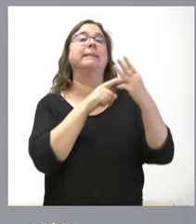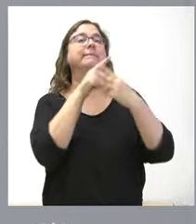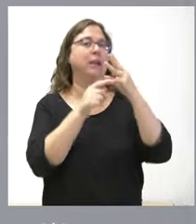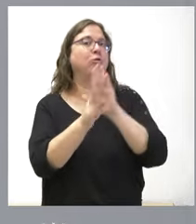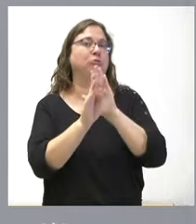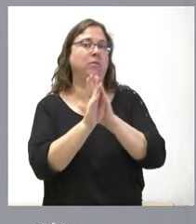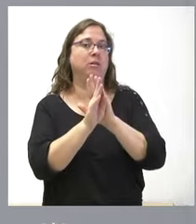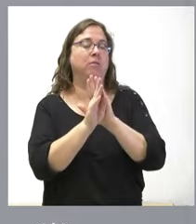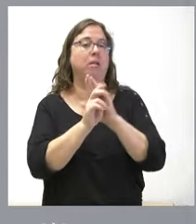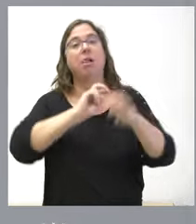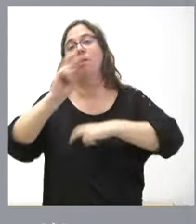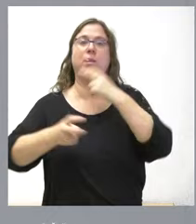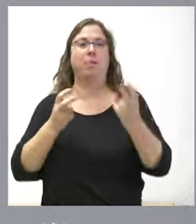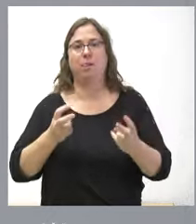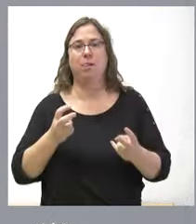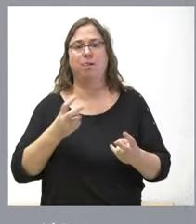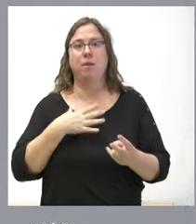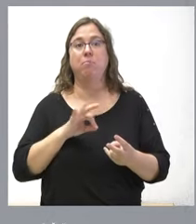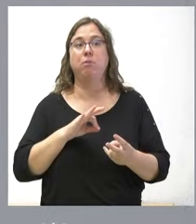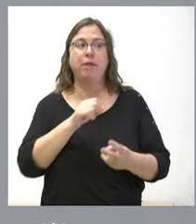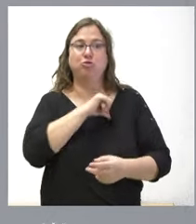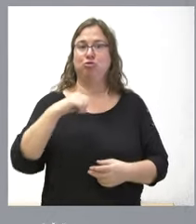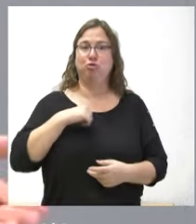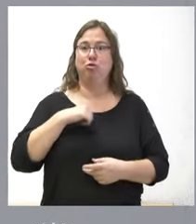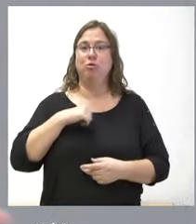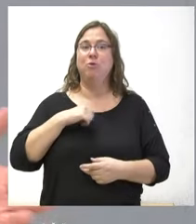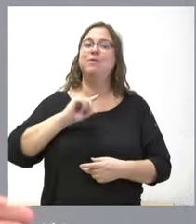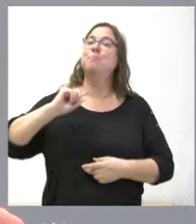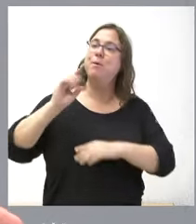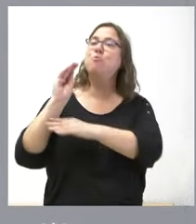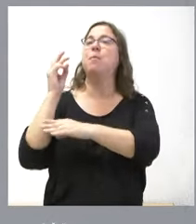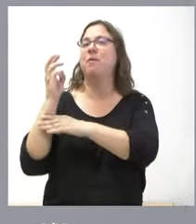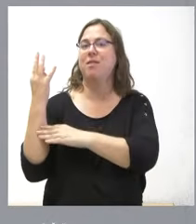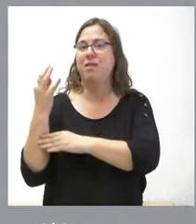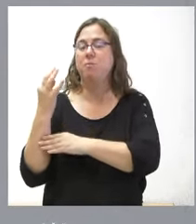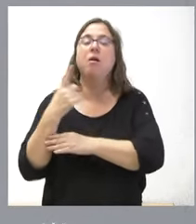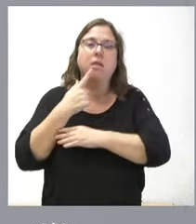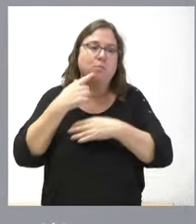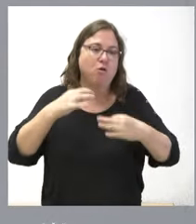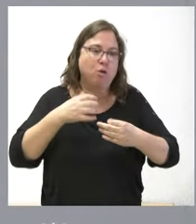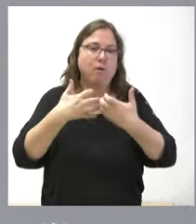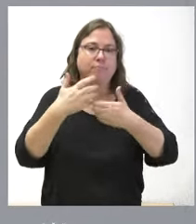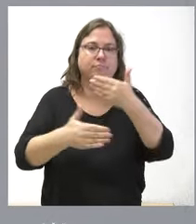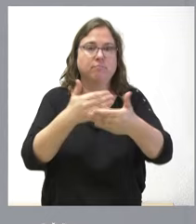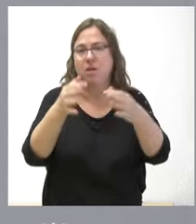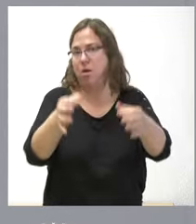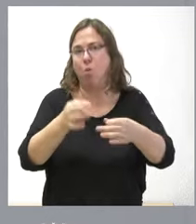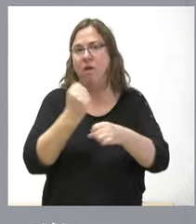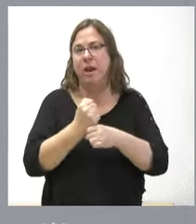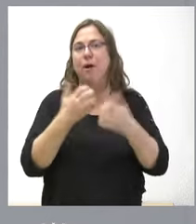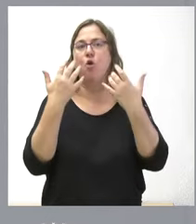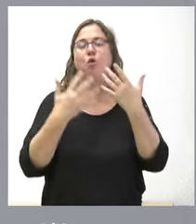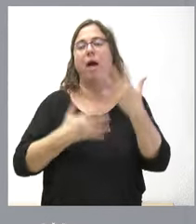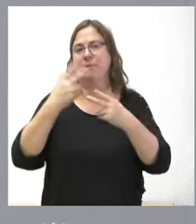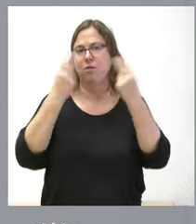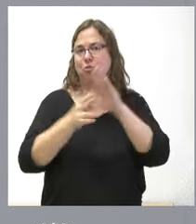llegar y cambiarlo aisladamente solo sin contar con el parlamento luego las laberes ordinarias de funcionamiento de la administración van a seguir existiendo pero